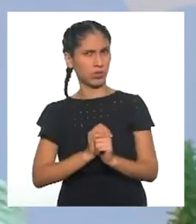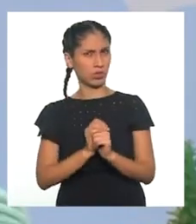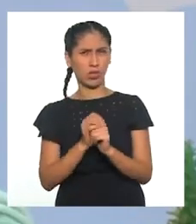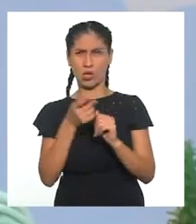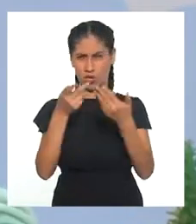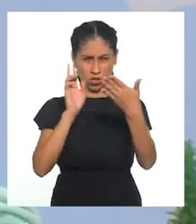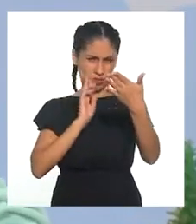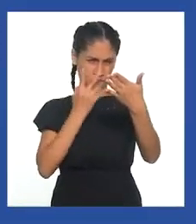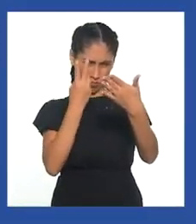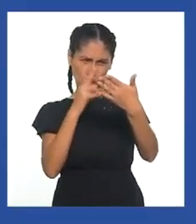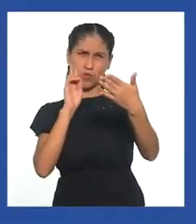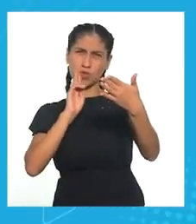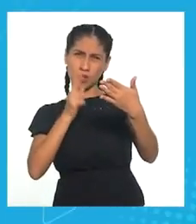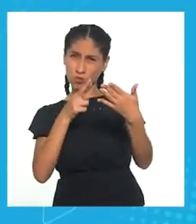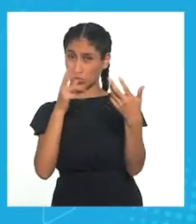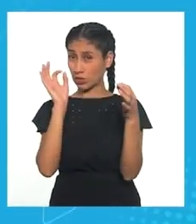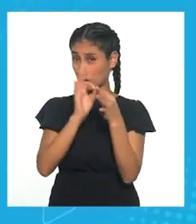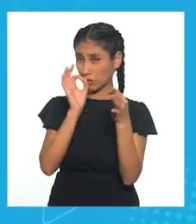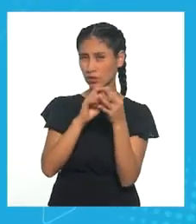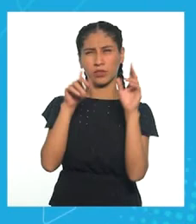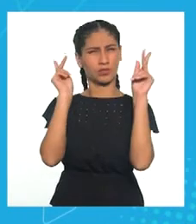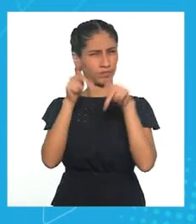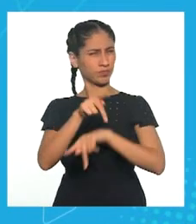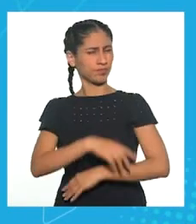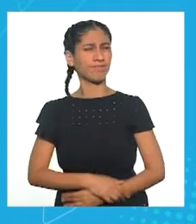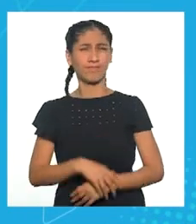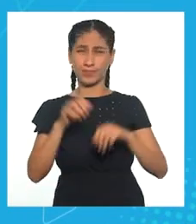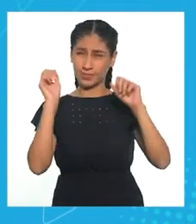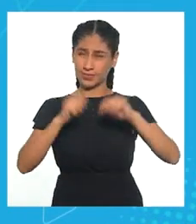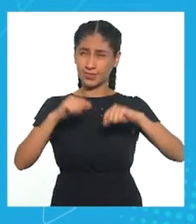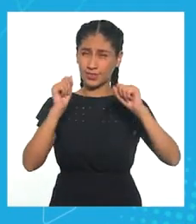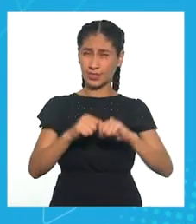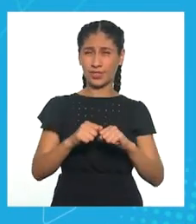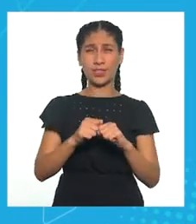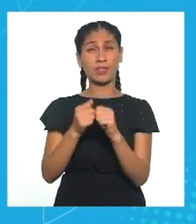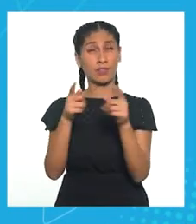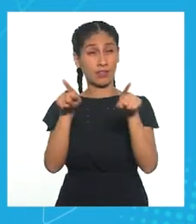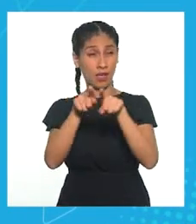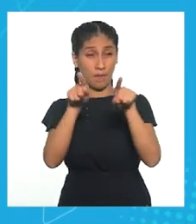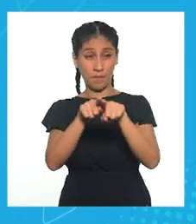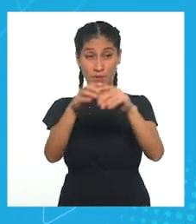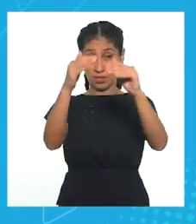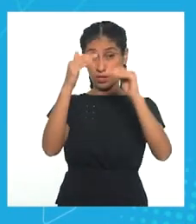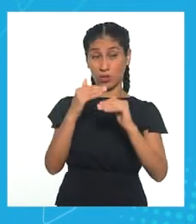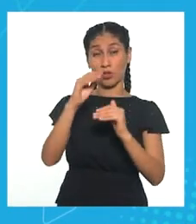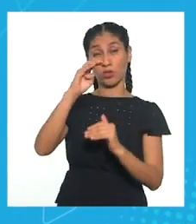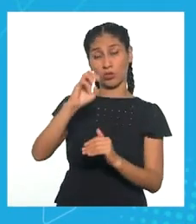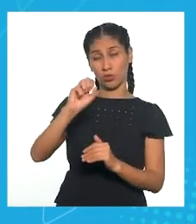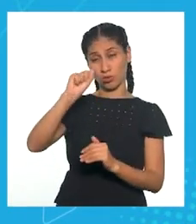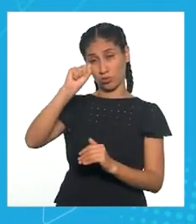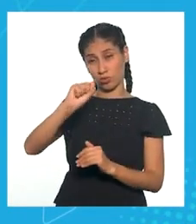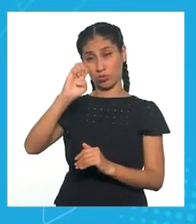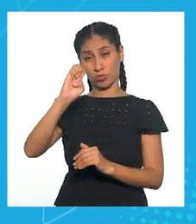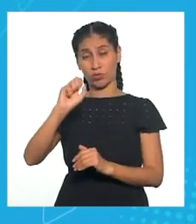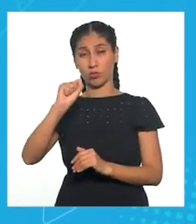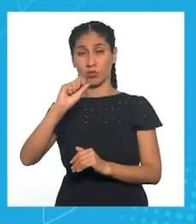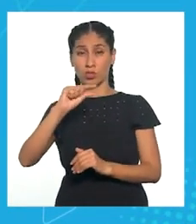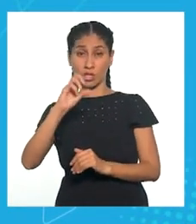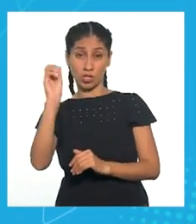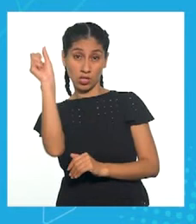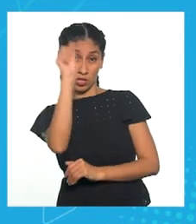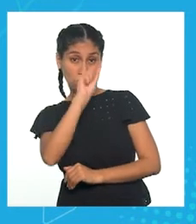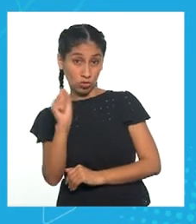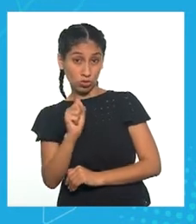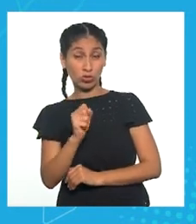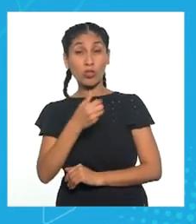una respuesta específica. Correcto. Así se evitan los sesgos. Y es incluso mejor si puedes conseguir